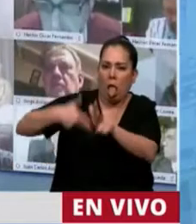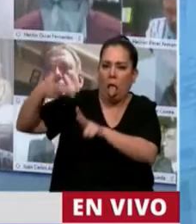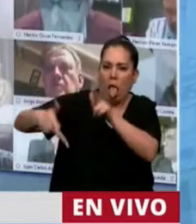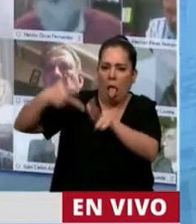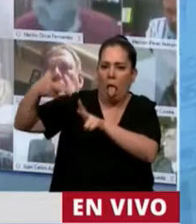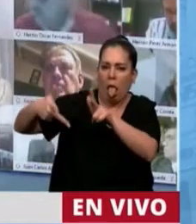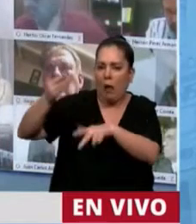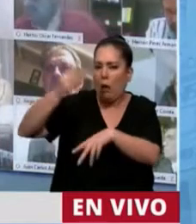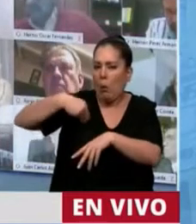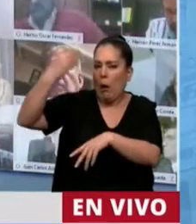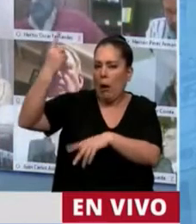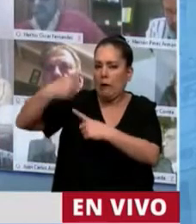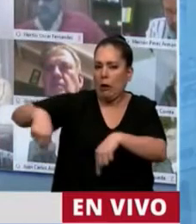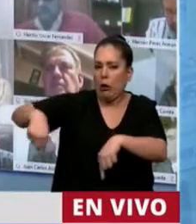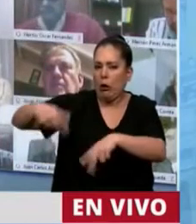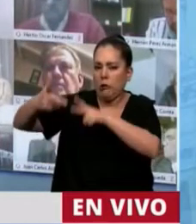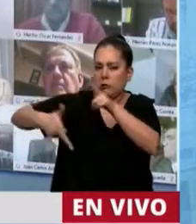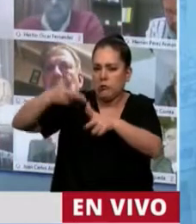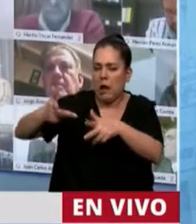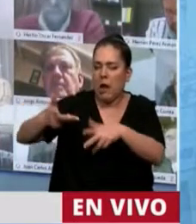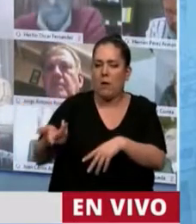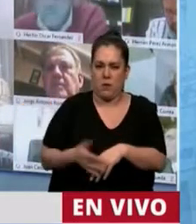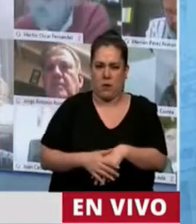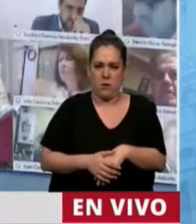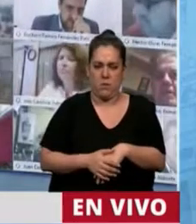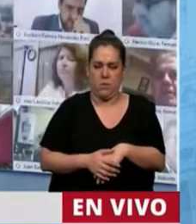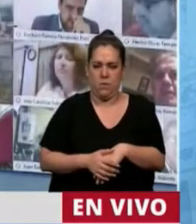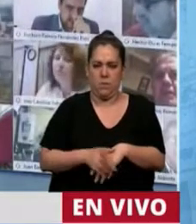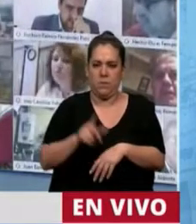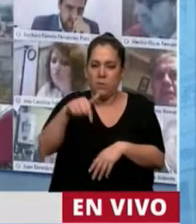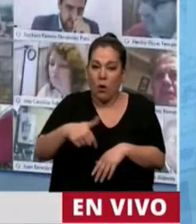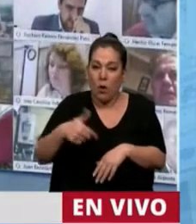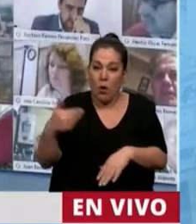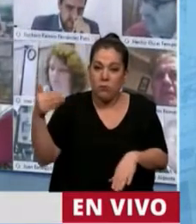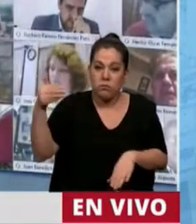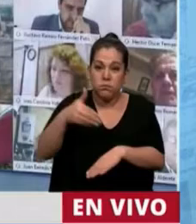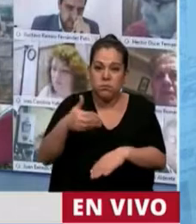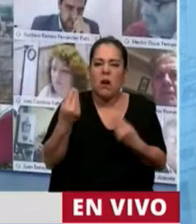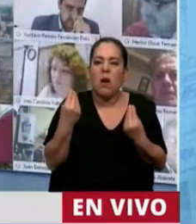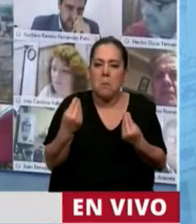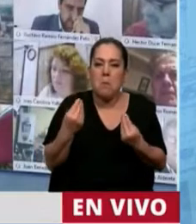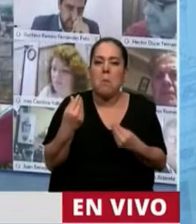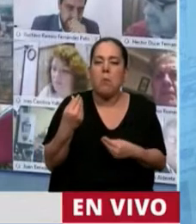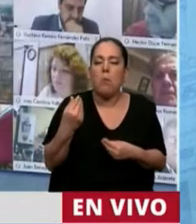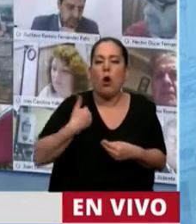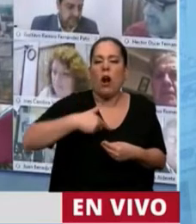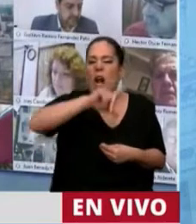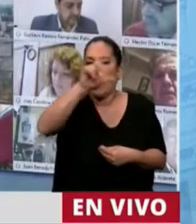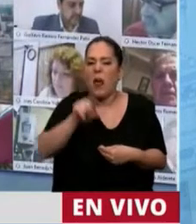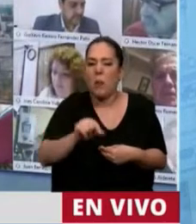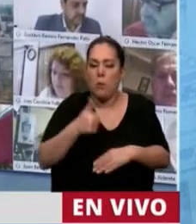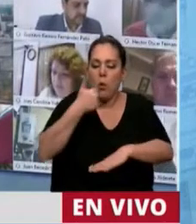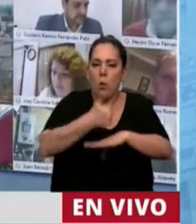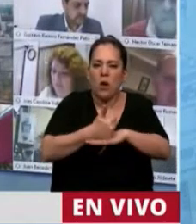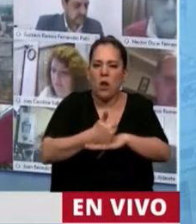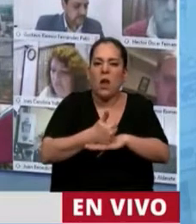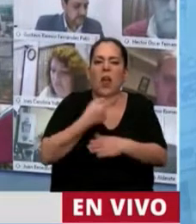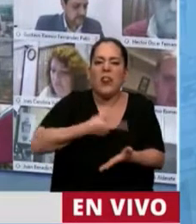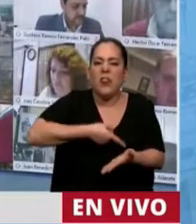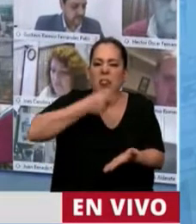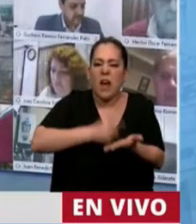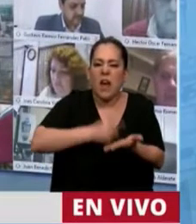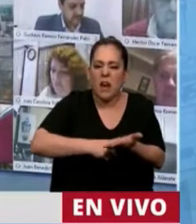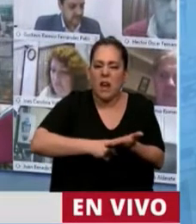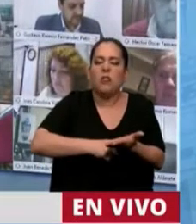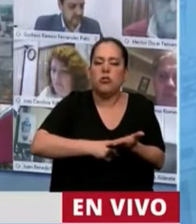diálogo. El diálogo no significa ni el prepos, ni el griterío, ni el atropello, como lo que hicieron en la puerta del Congreso a la